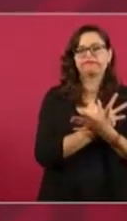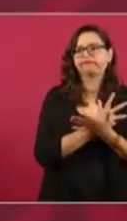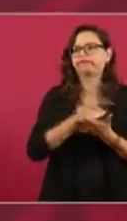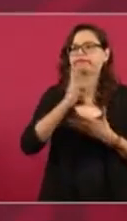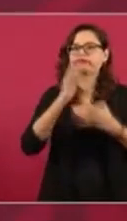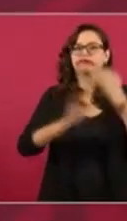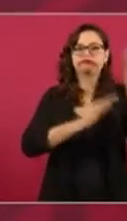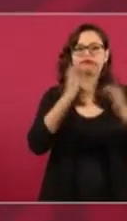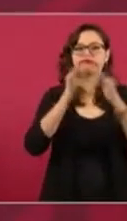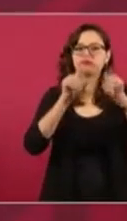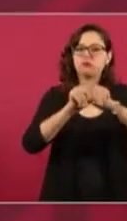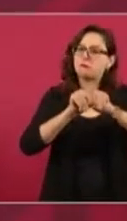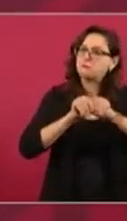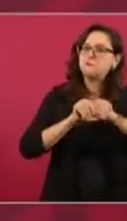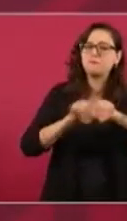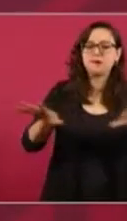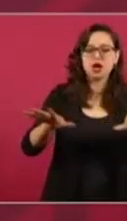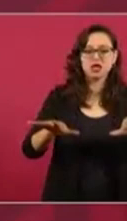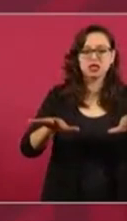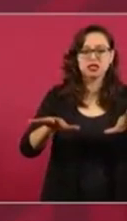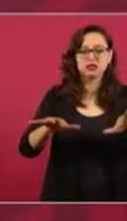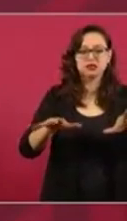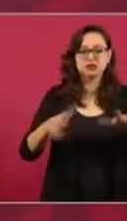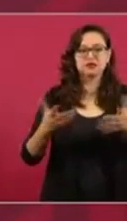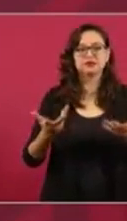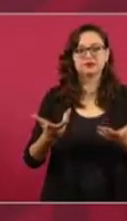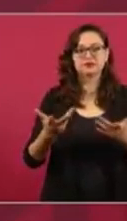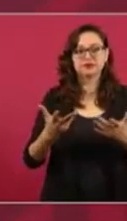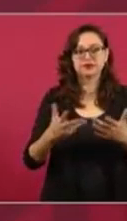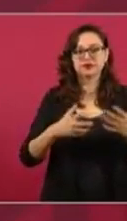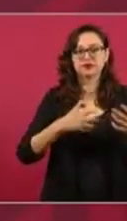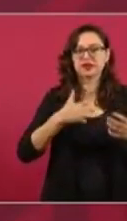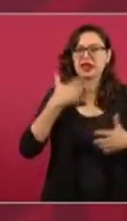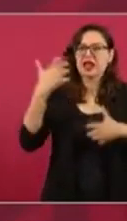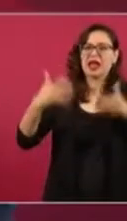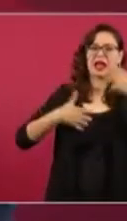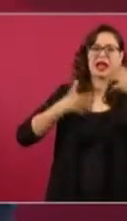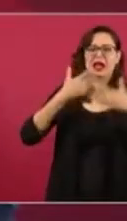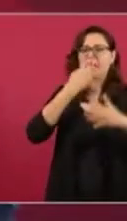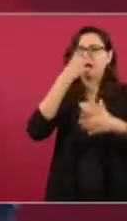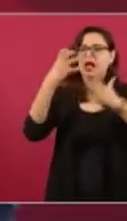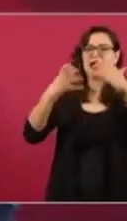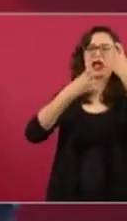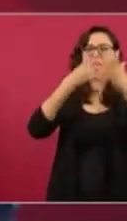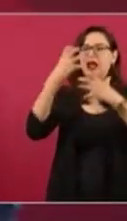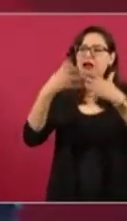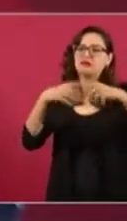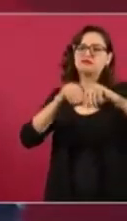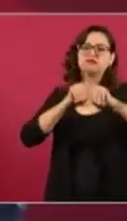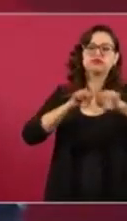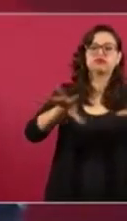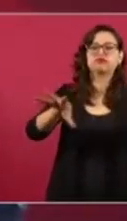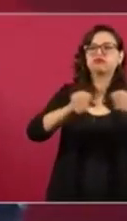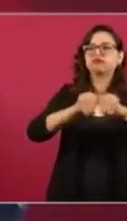creando todo un ambiente de